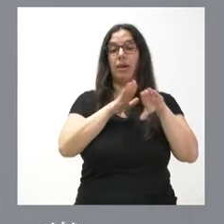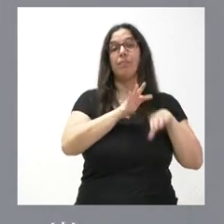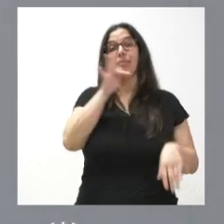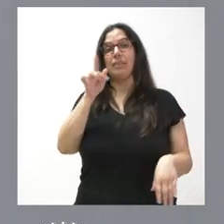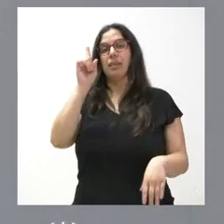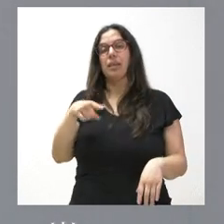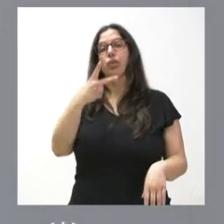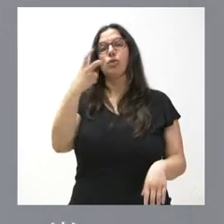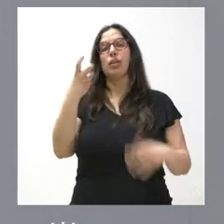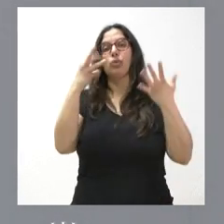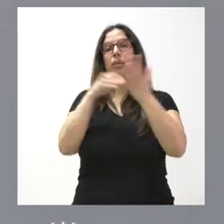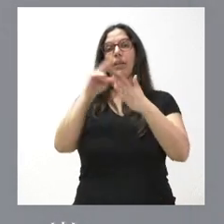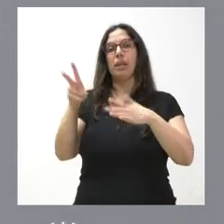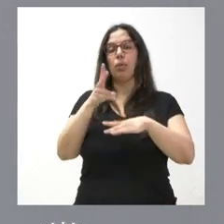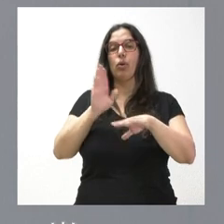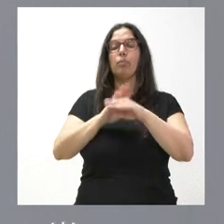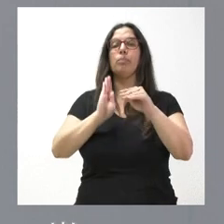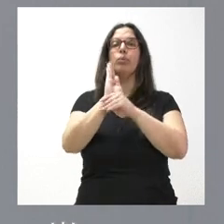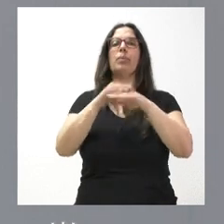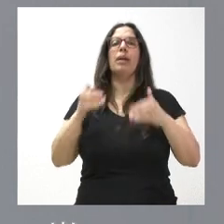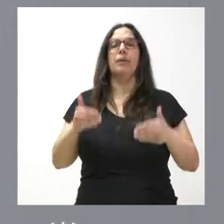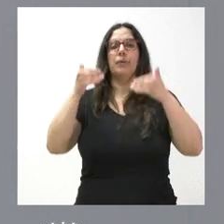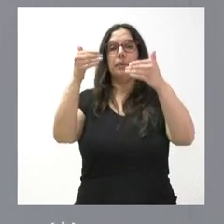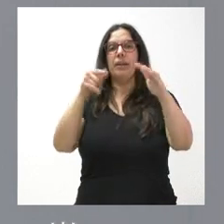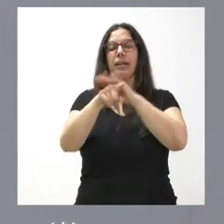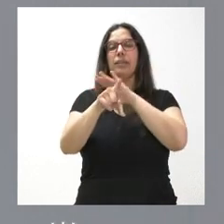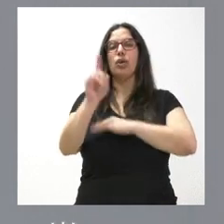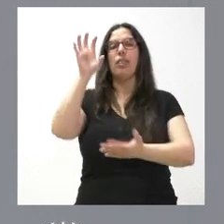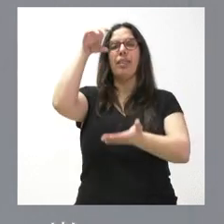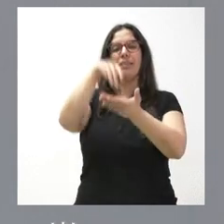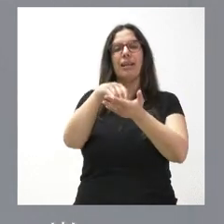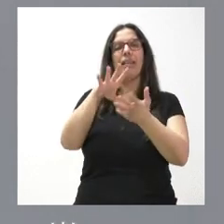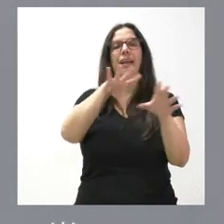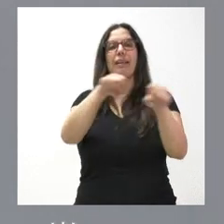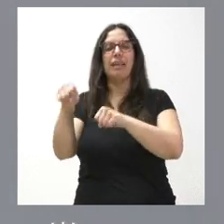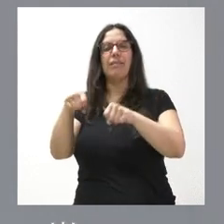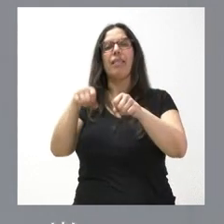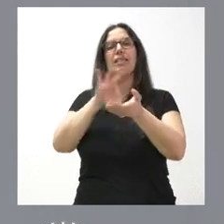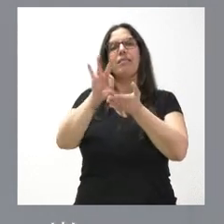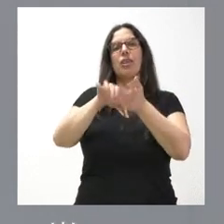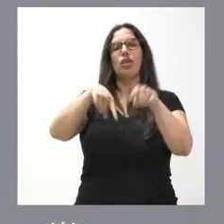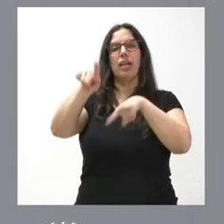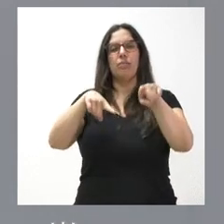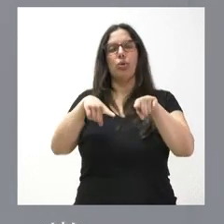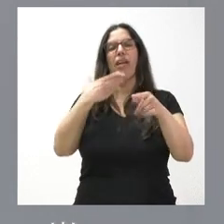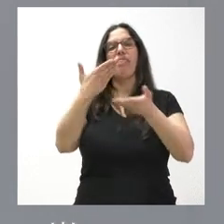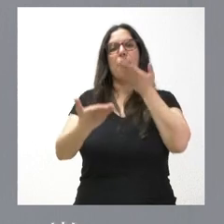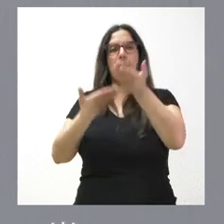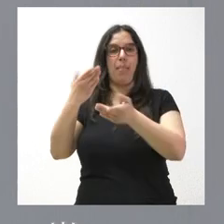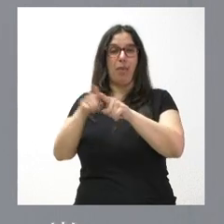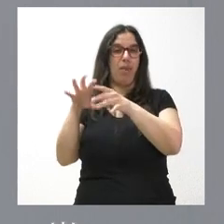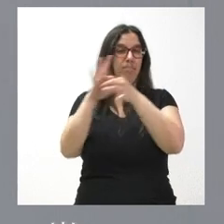destinan 280.000 euros a prorrogar la gestión de la central de reservas del servicio de transporte a la demanda, también relacionado con lo anterior.